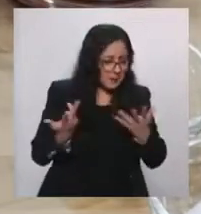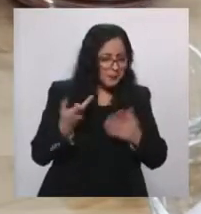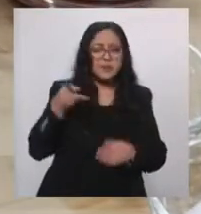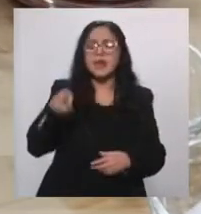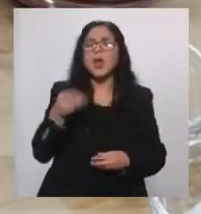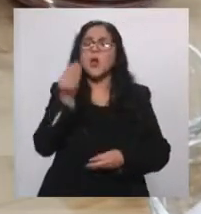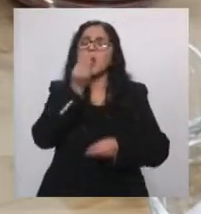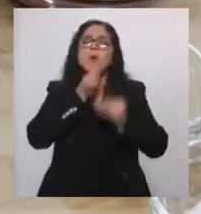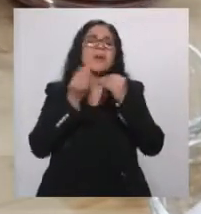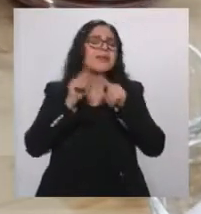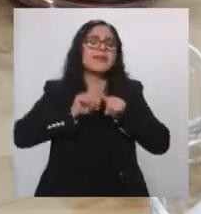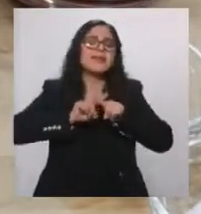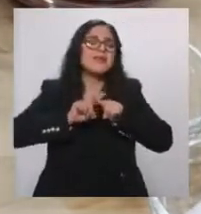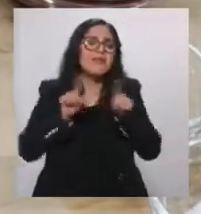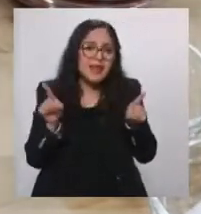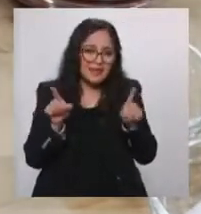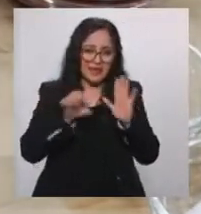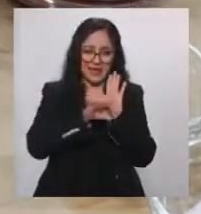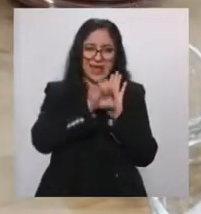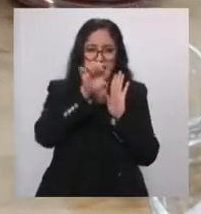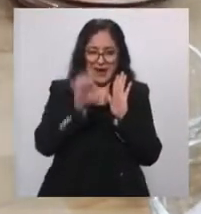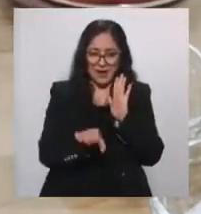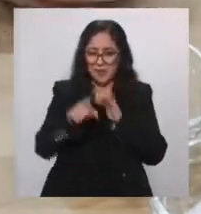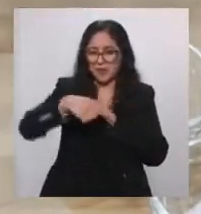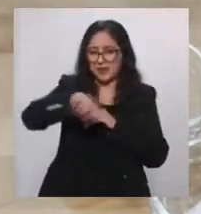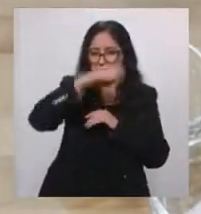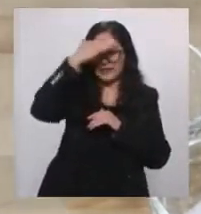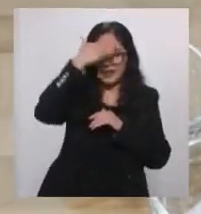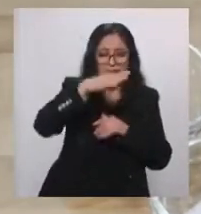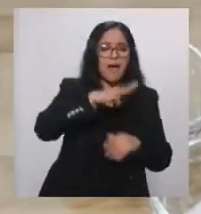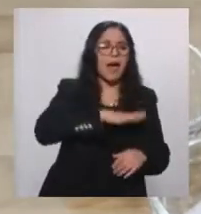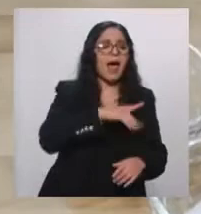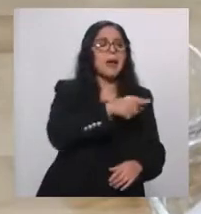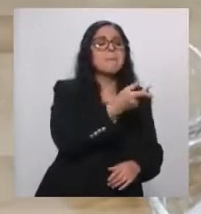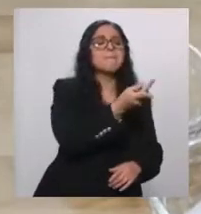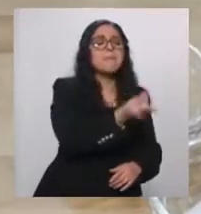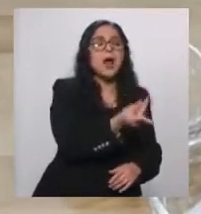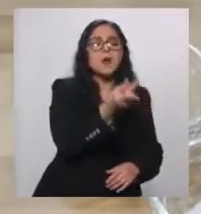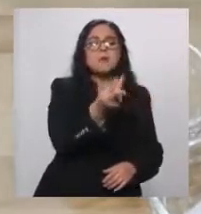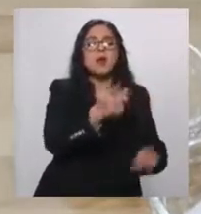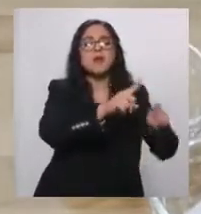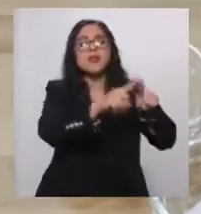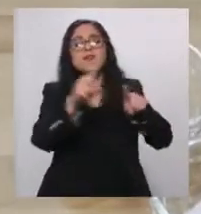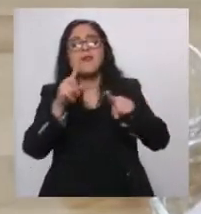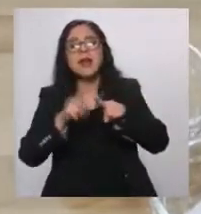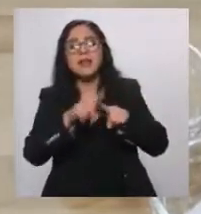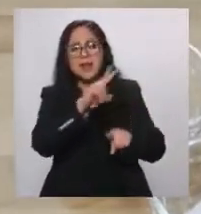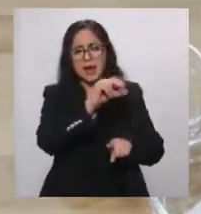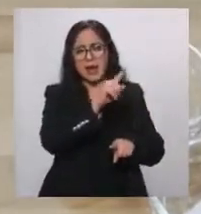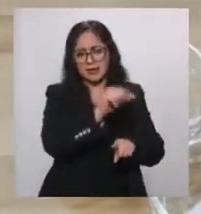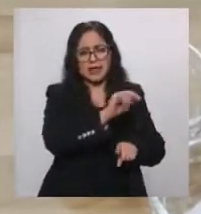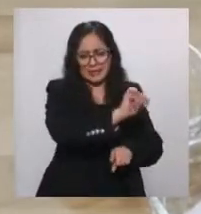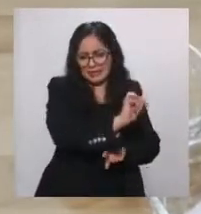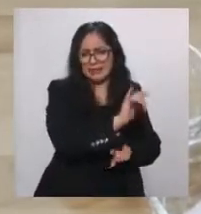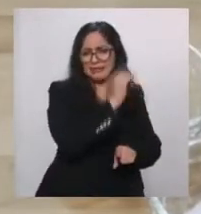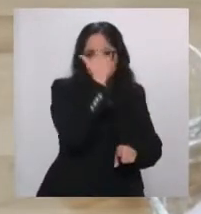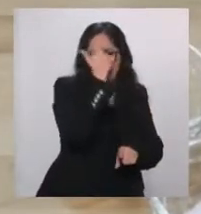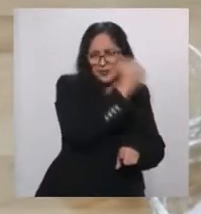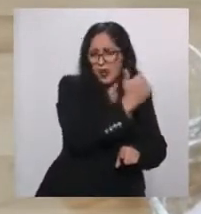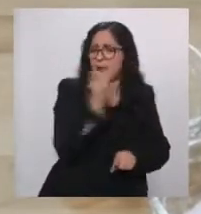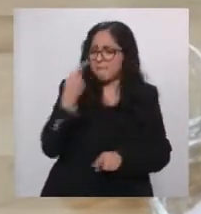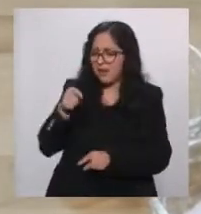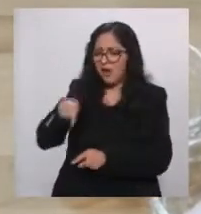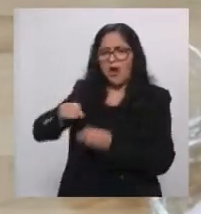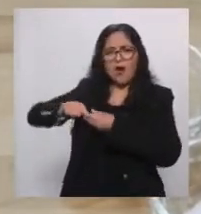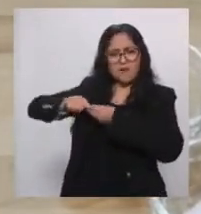ahora sí como dicen, hasta en los perros hay razas y lo mismo, hidratos de carbono, ¿no? Sí son ricos en hidratos de carbono, pero también, por